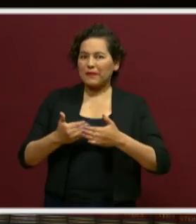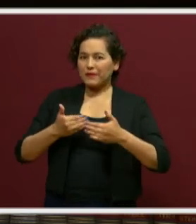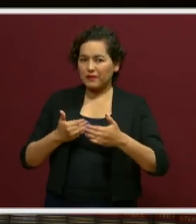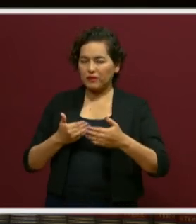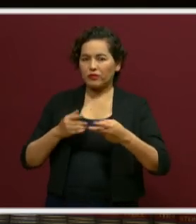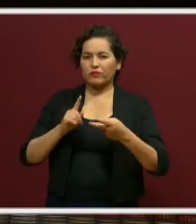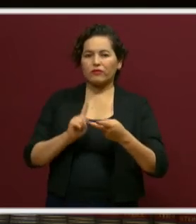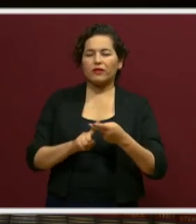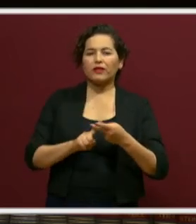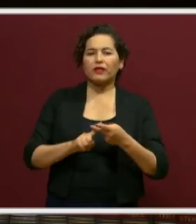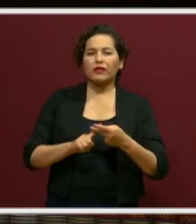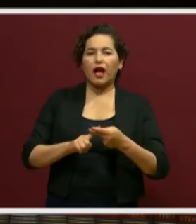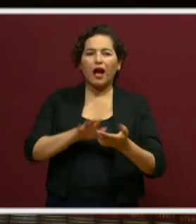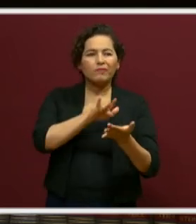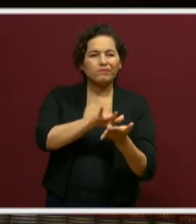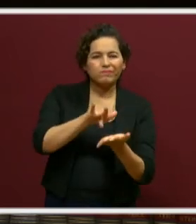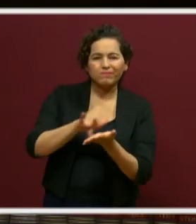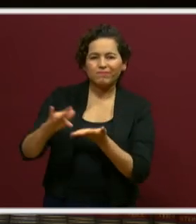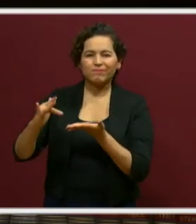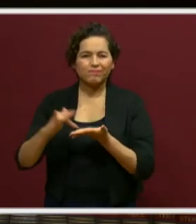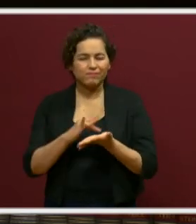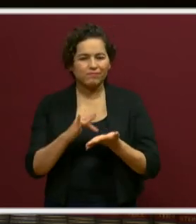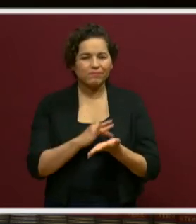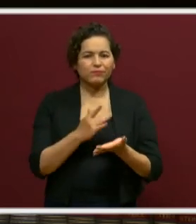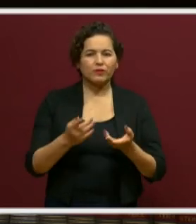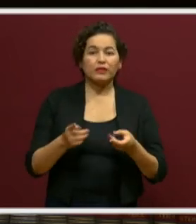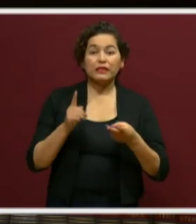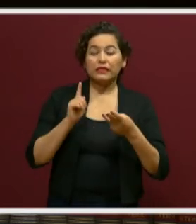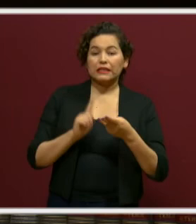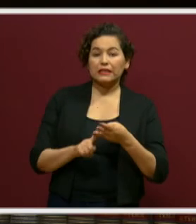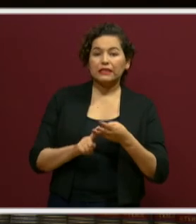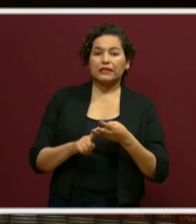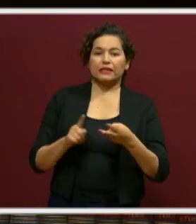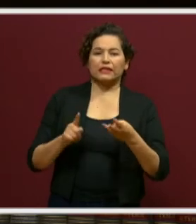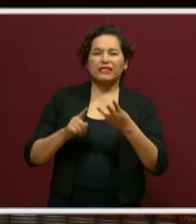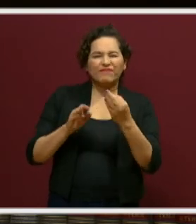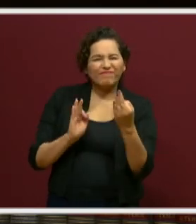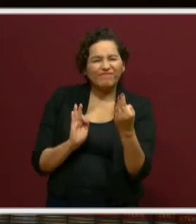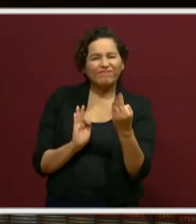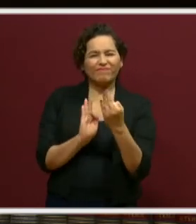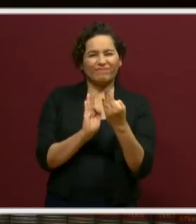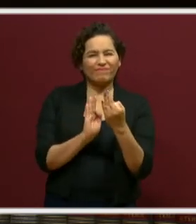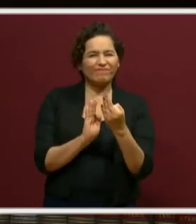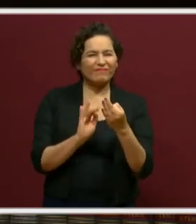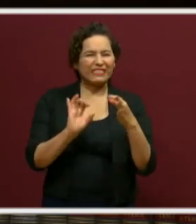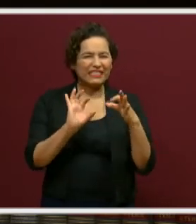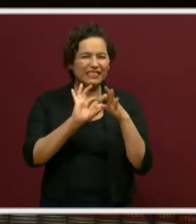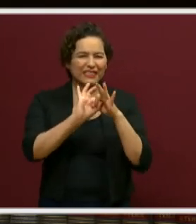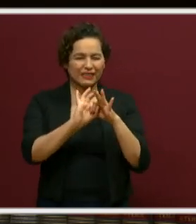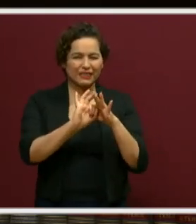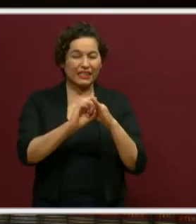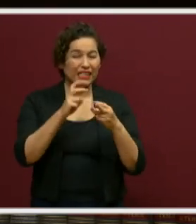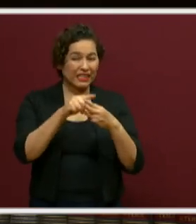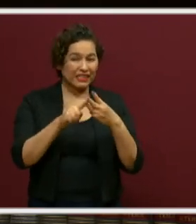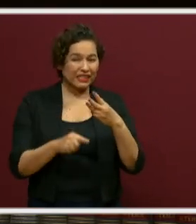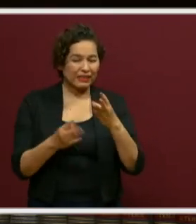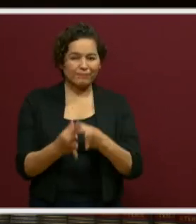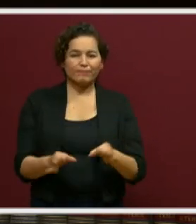colaboración y el involucramiento más cercano. Esas tres cosas son claves.